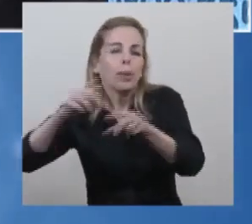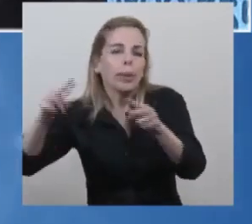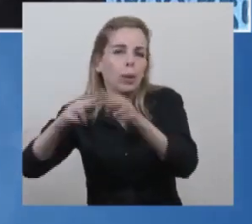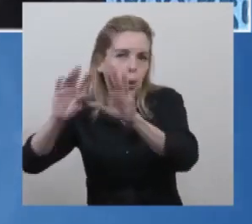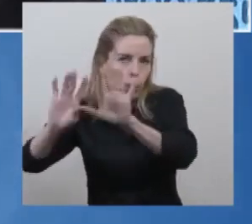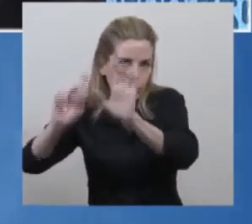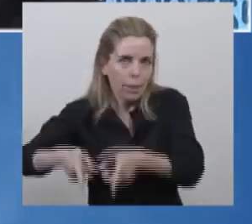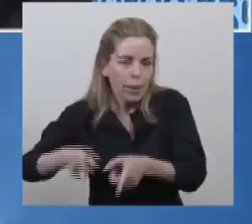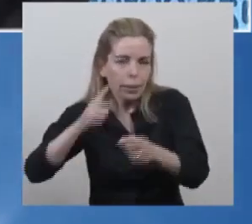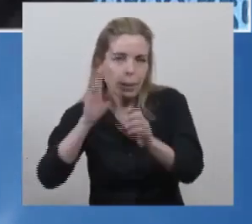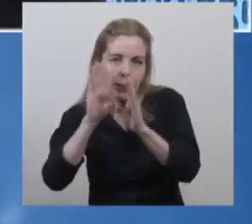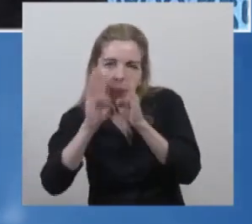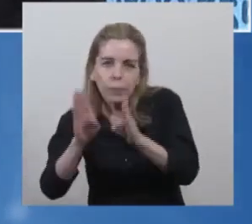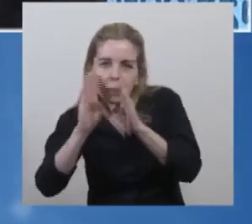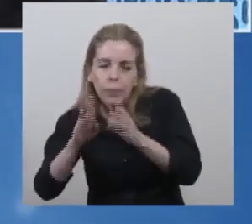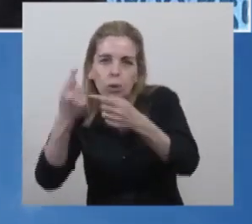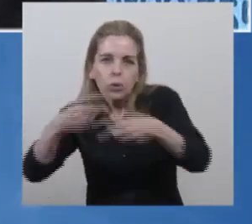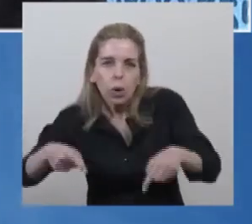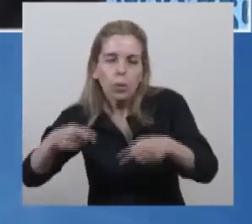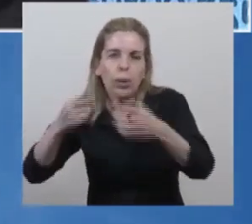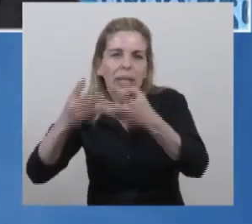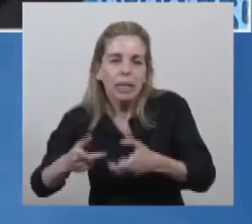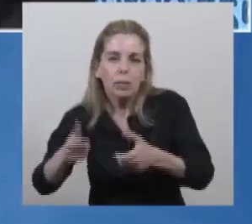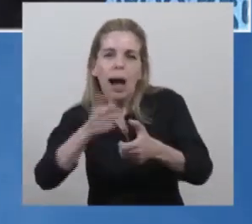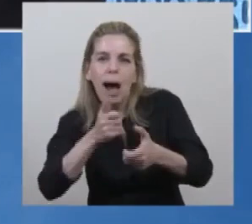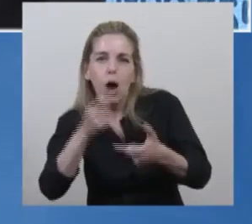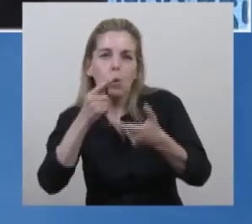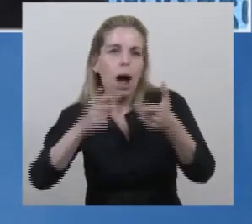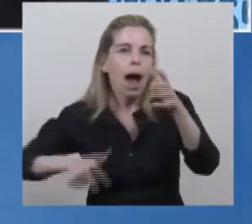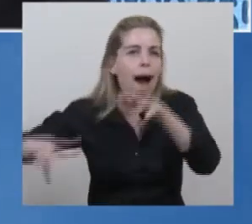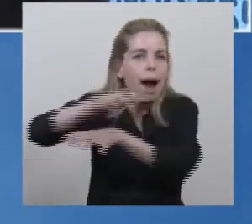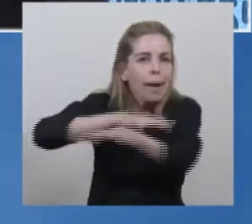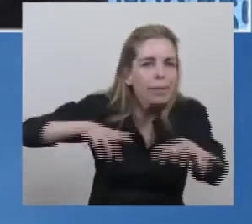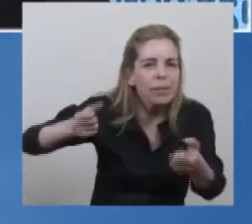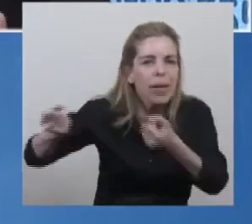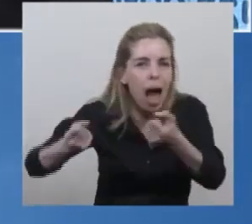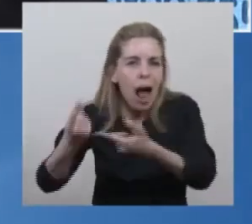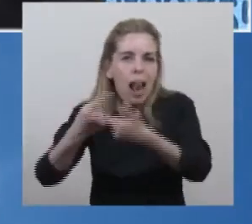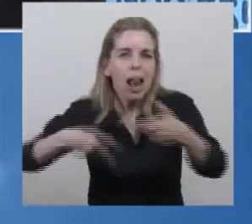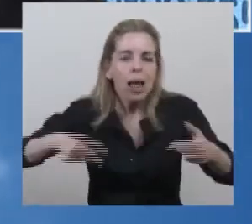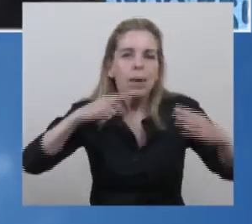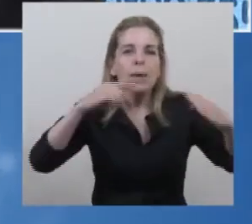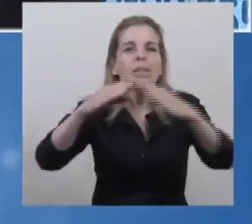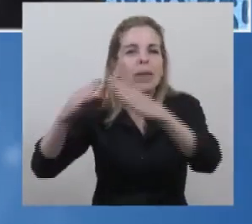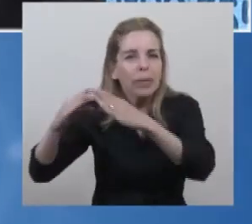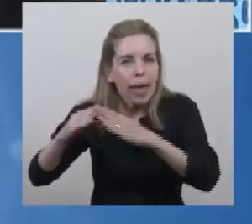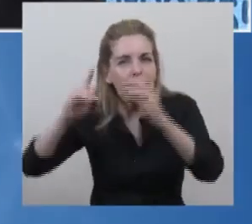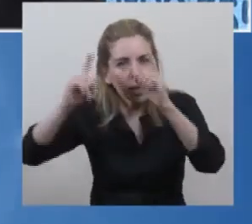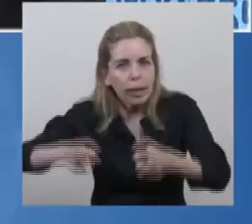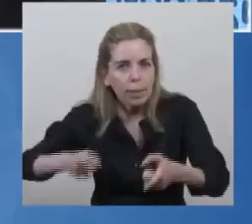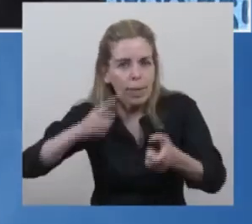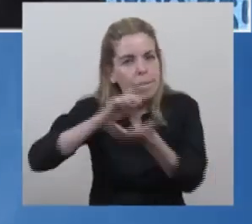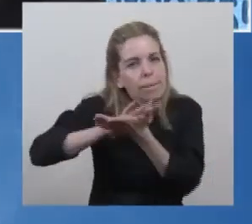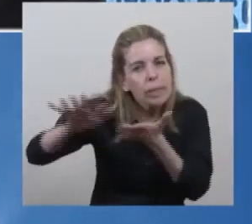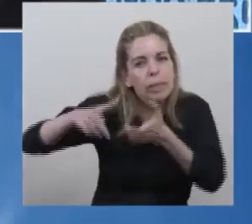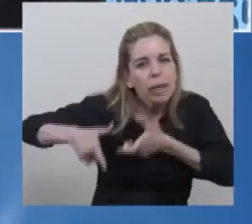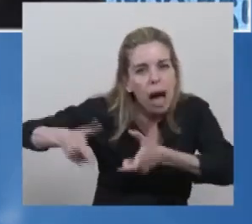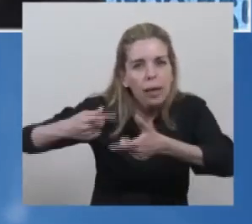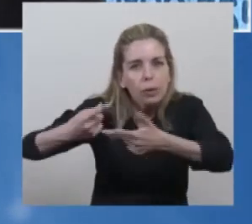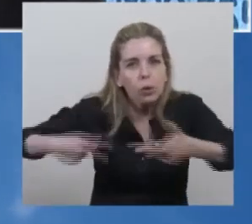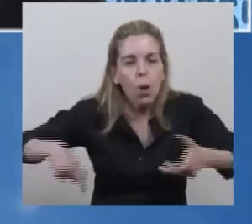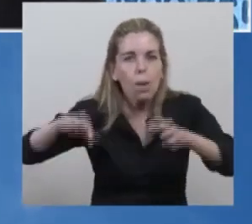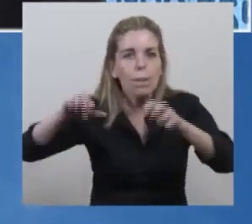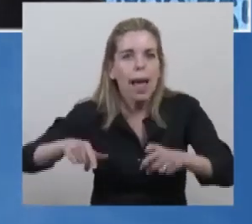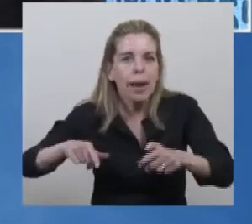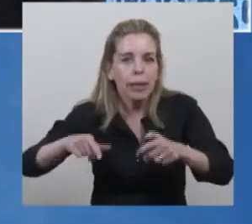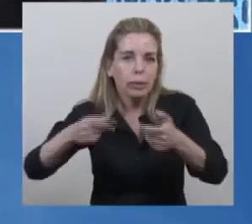trabajando mucho en lo hídrico, mucho en lo vial, mucho en viviendas y mucho en saneamiento. Todas políticas que